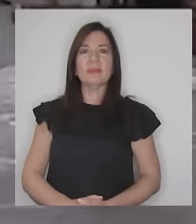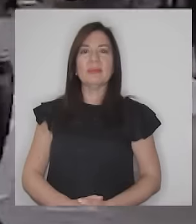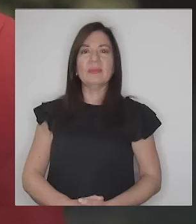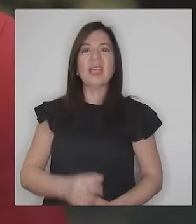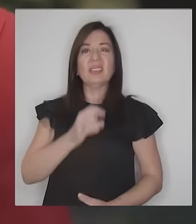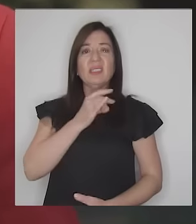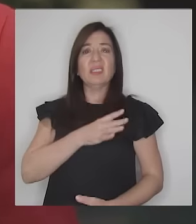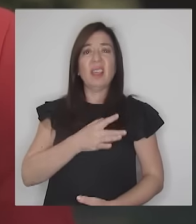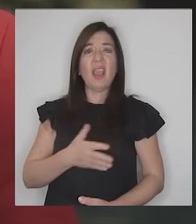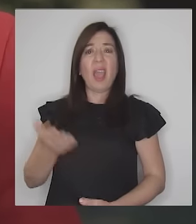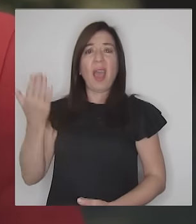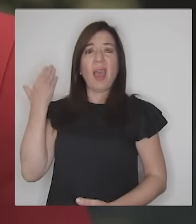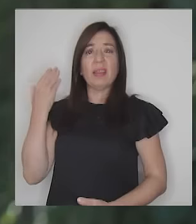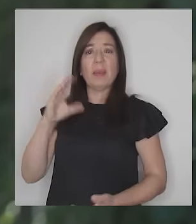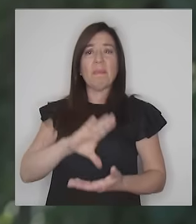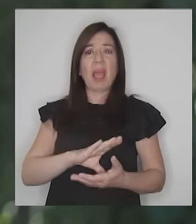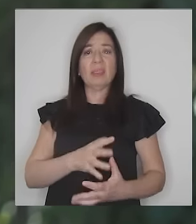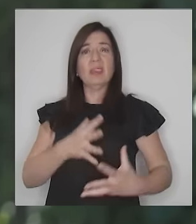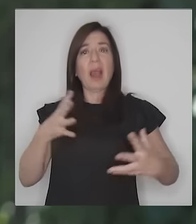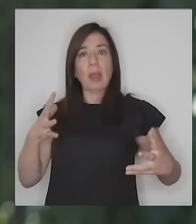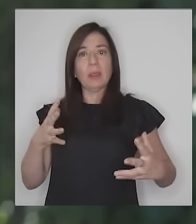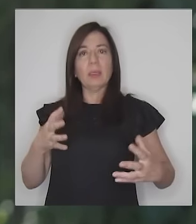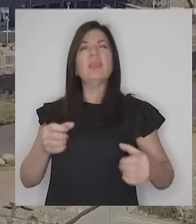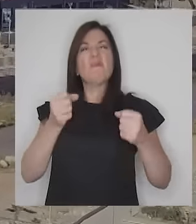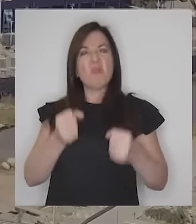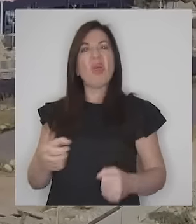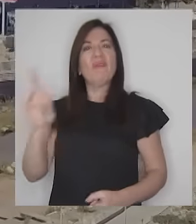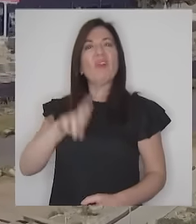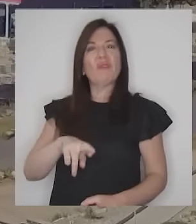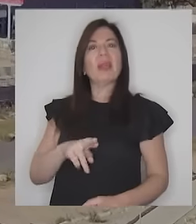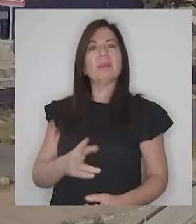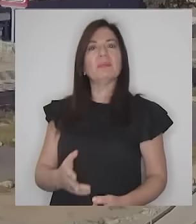Chile era un gran país y puede volver a serlo